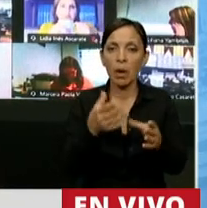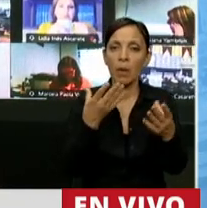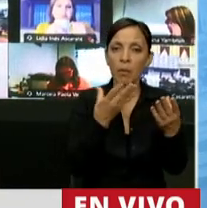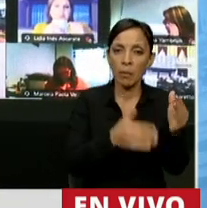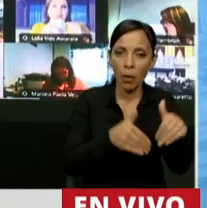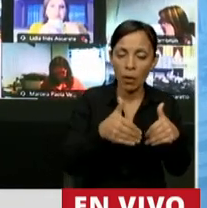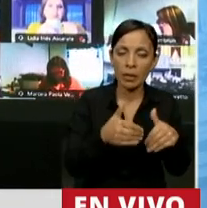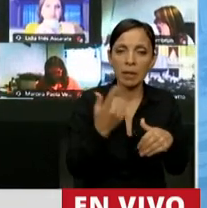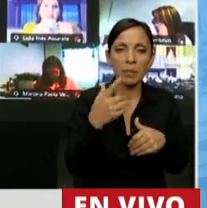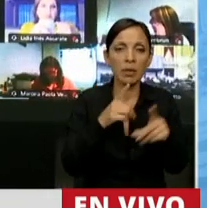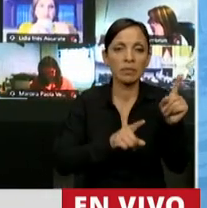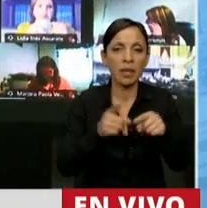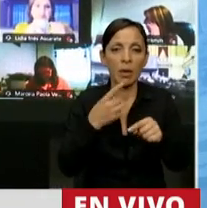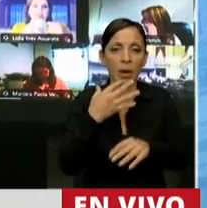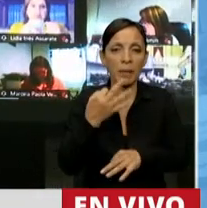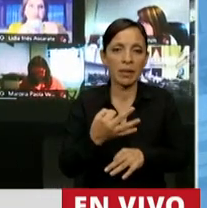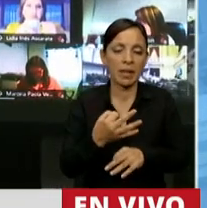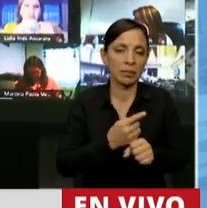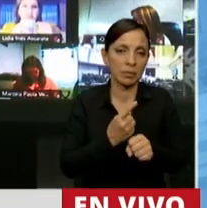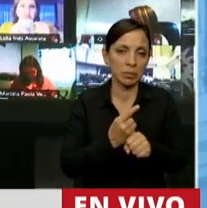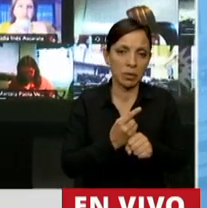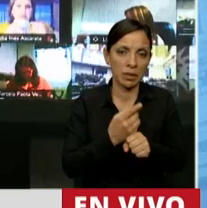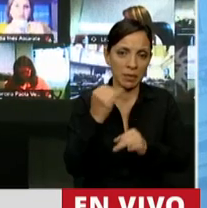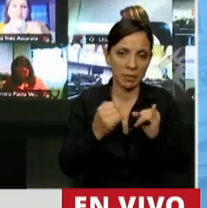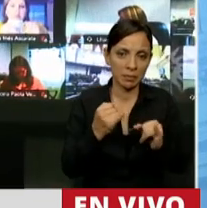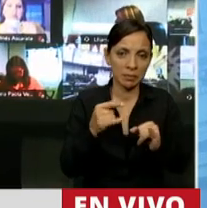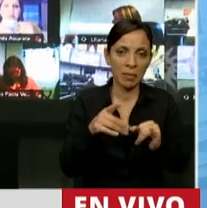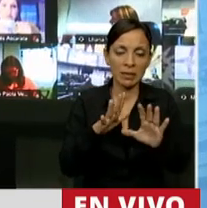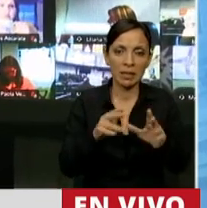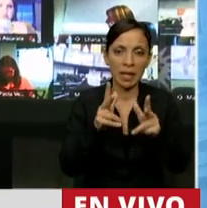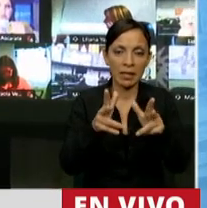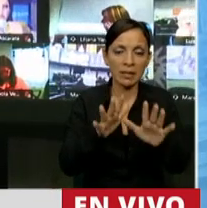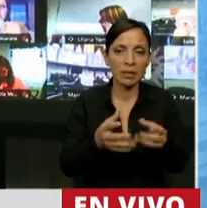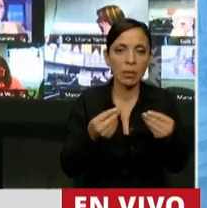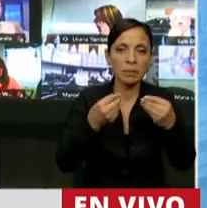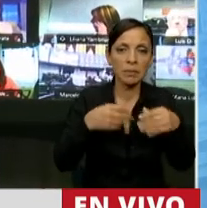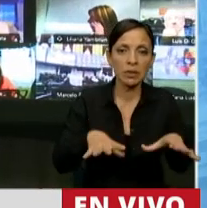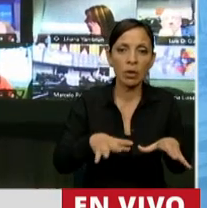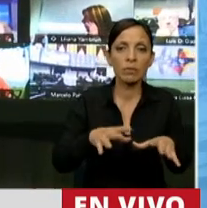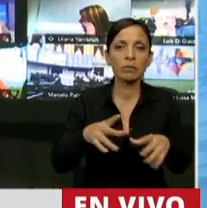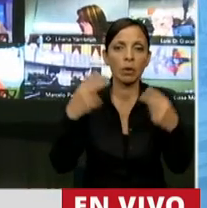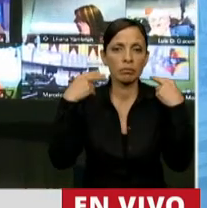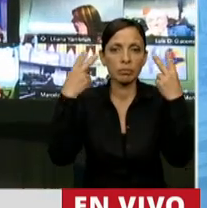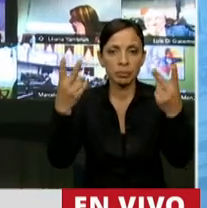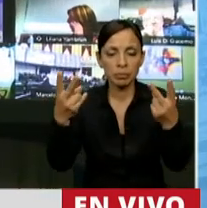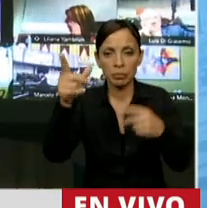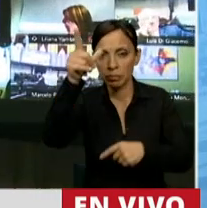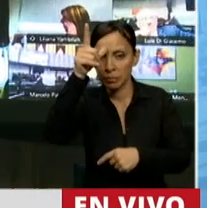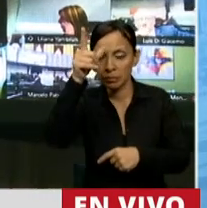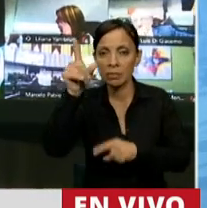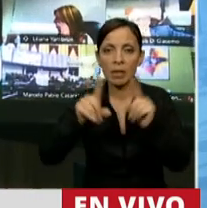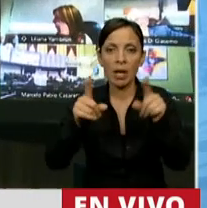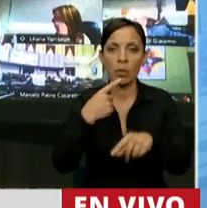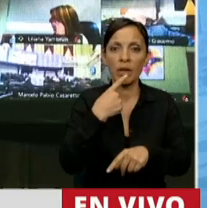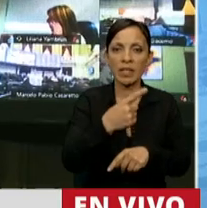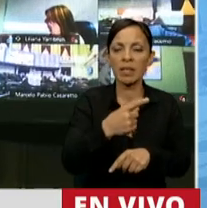algunas verdades tampoco pueden soslayar y las dicen. Y esto empezó con un motín policial de, algunos dirán, la